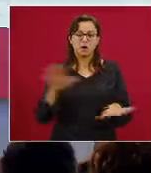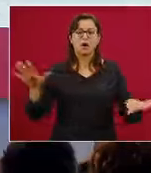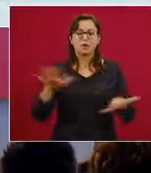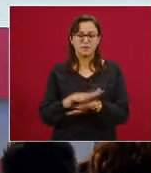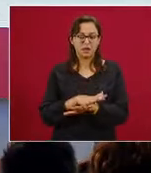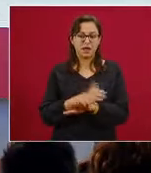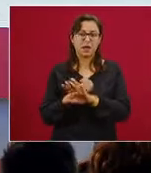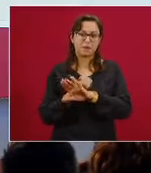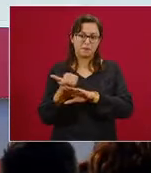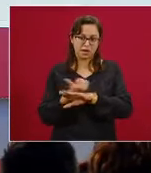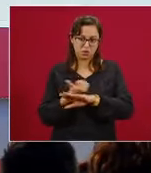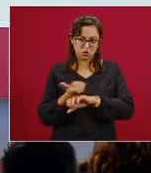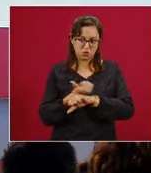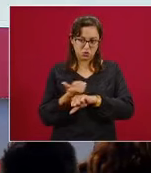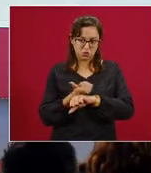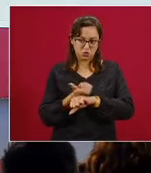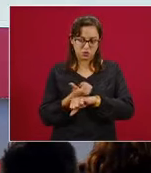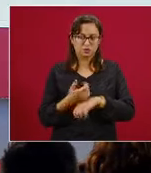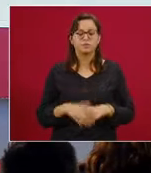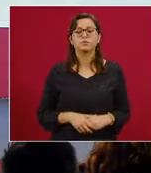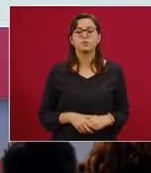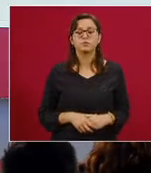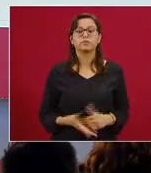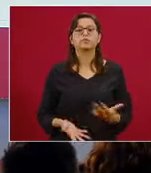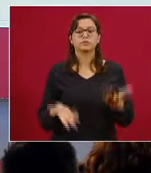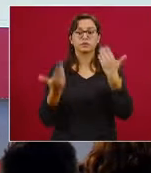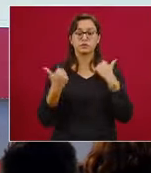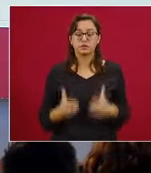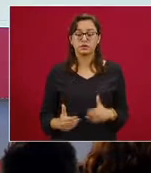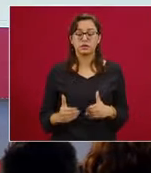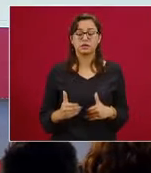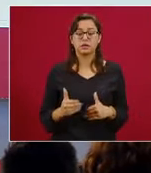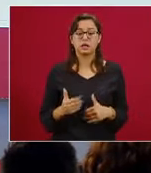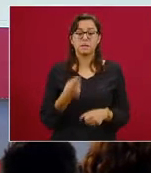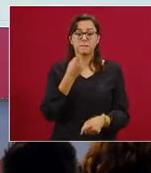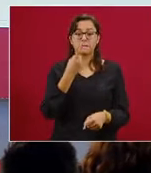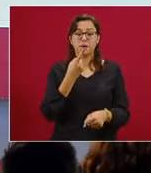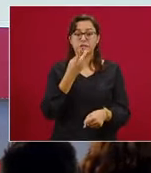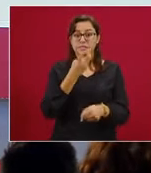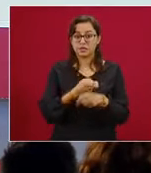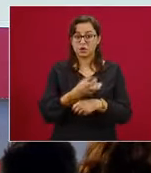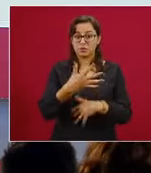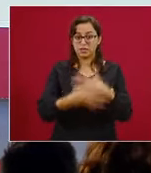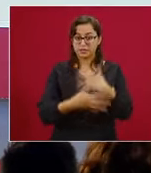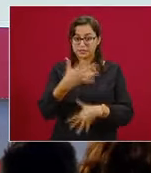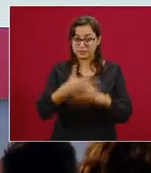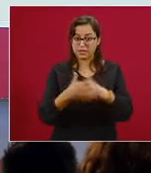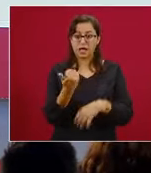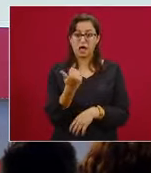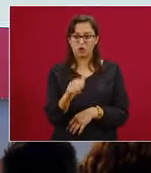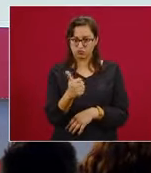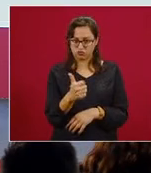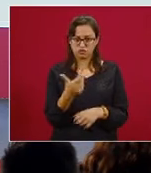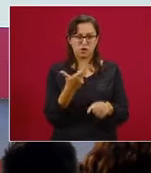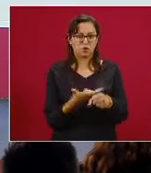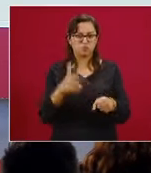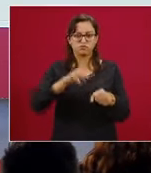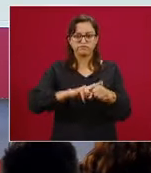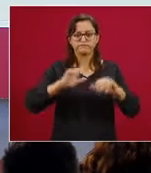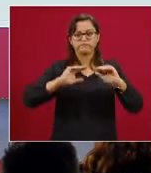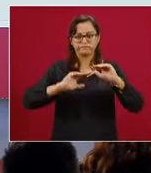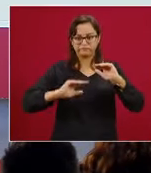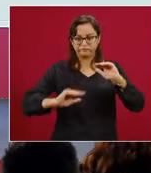La siguiente. Y desde la primera semana de, la segunda quincena de agosto, descenso en la ocupación